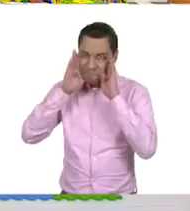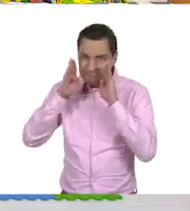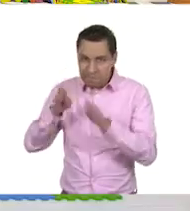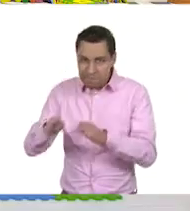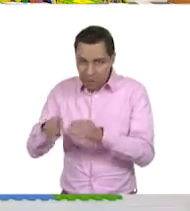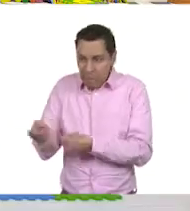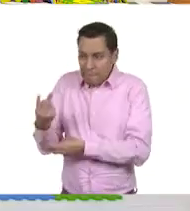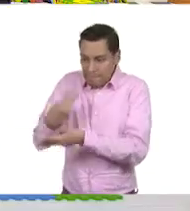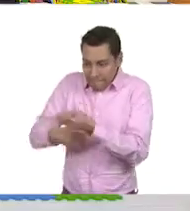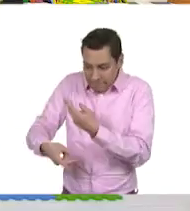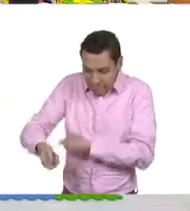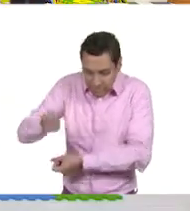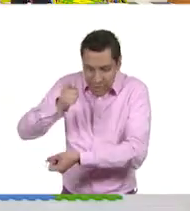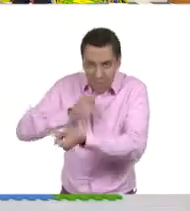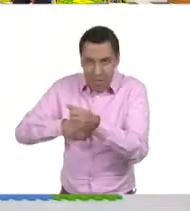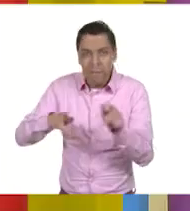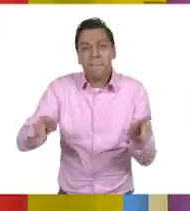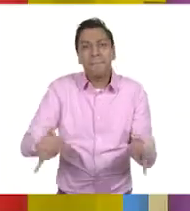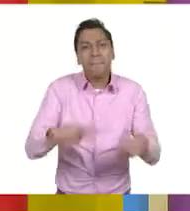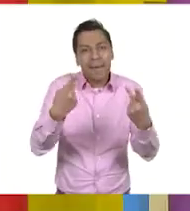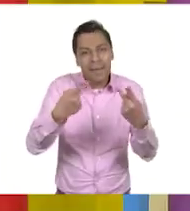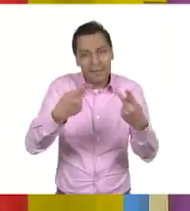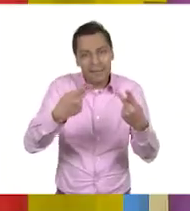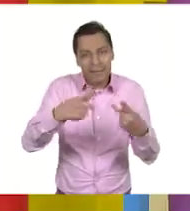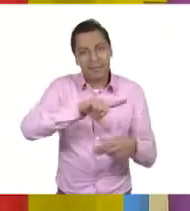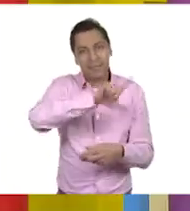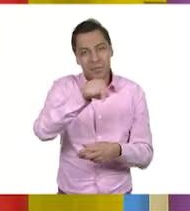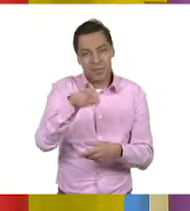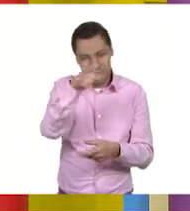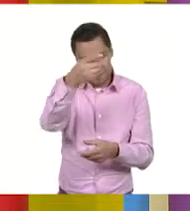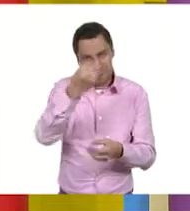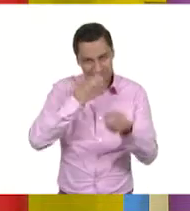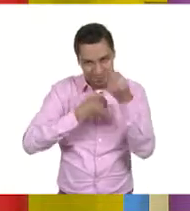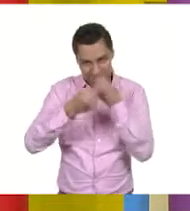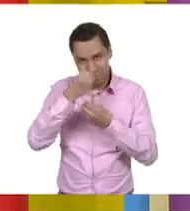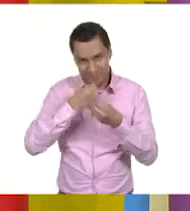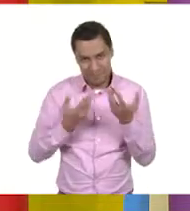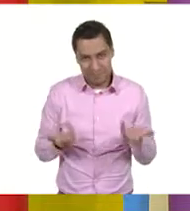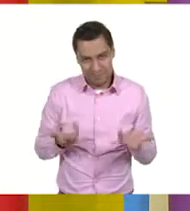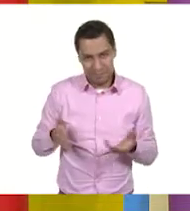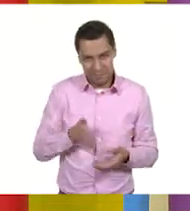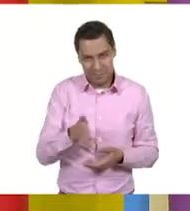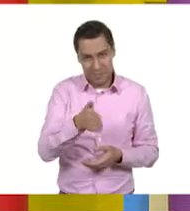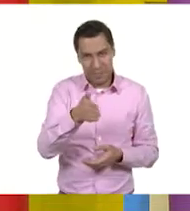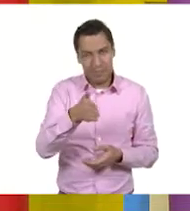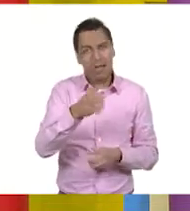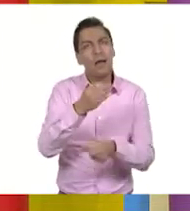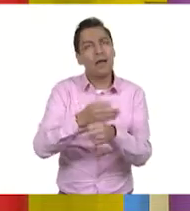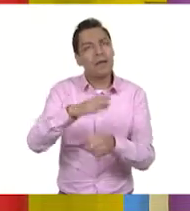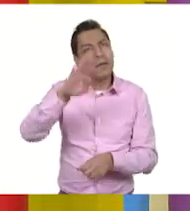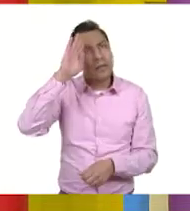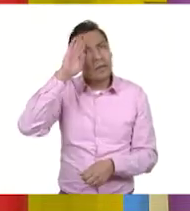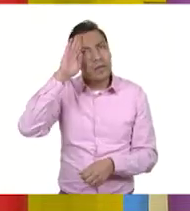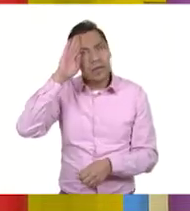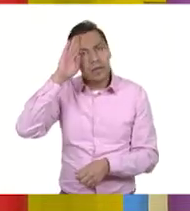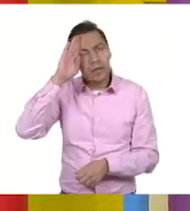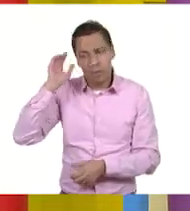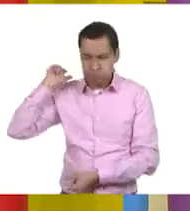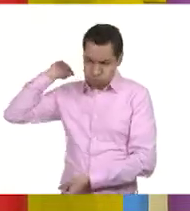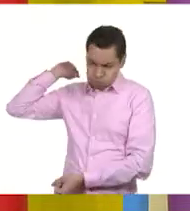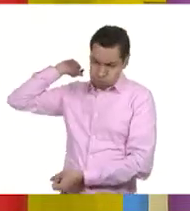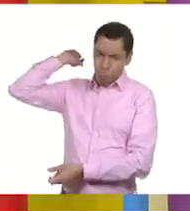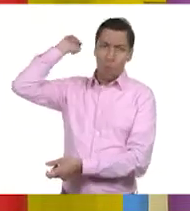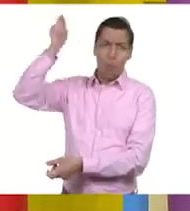recurso toma los pescados, ¿cierto? Así es. Oye, pero ahorita que lo pienso, ¿cuántos peces podrán sacar al día?